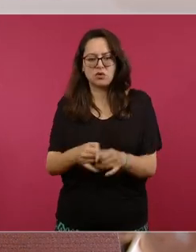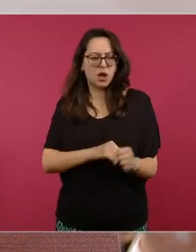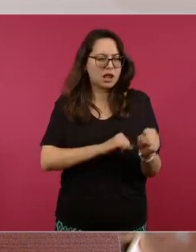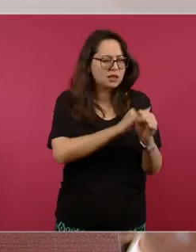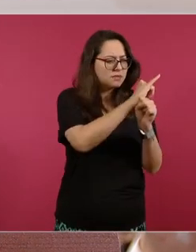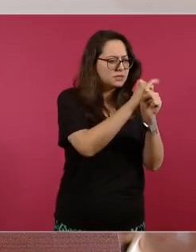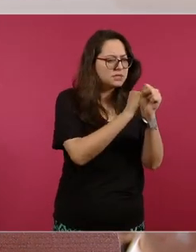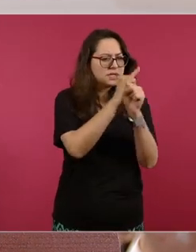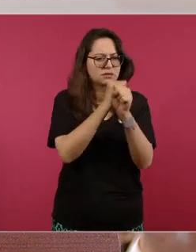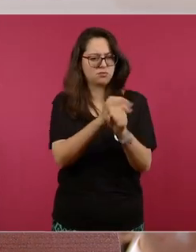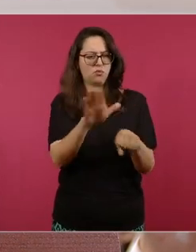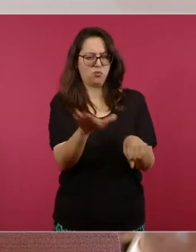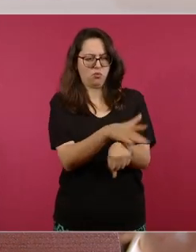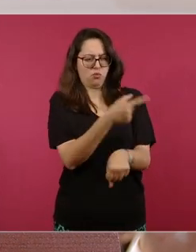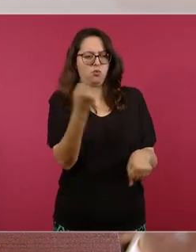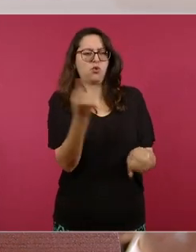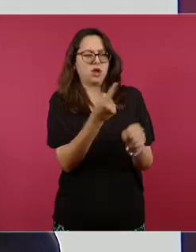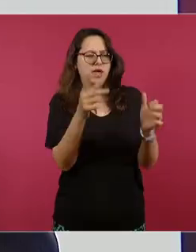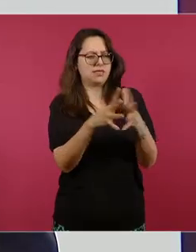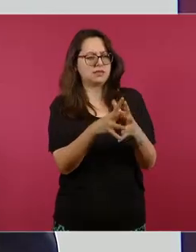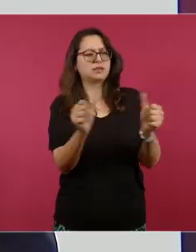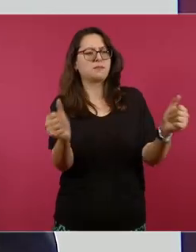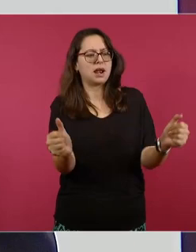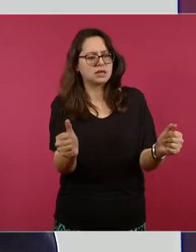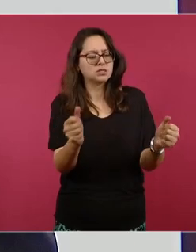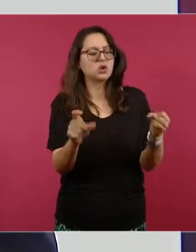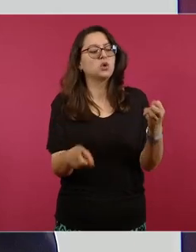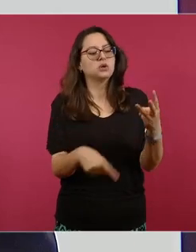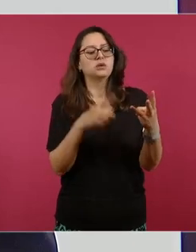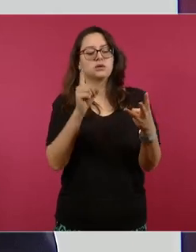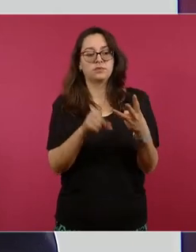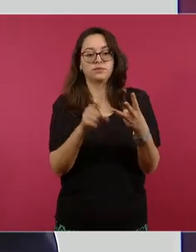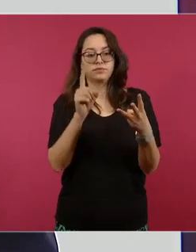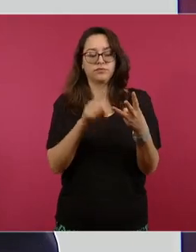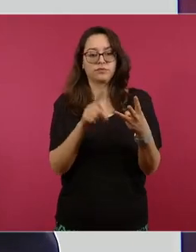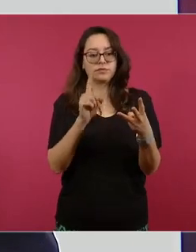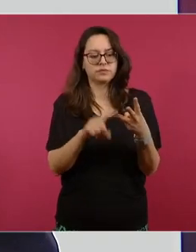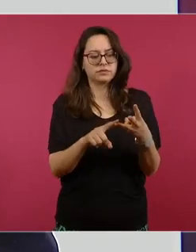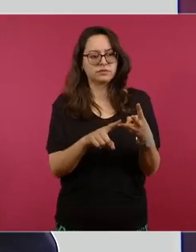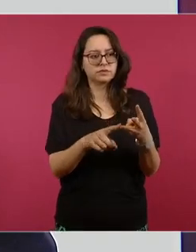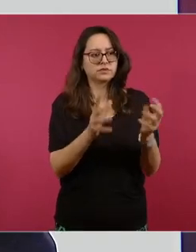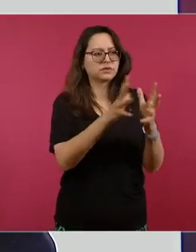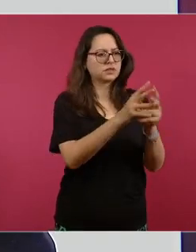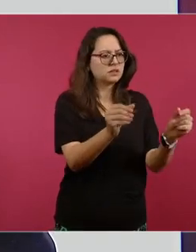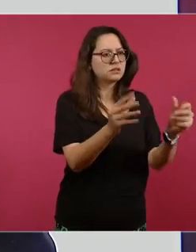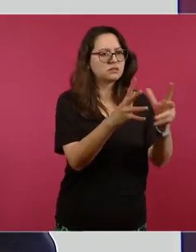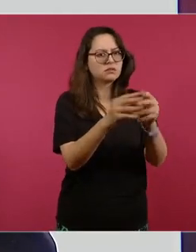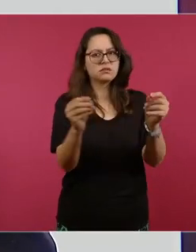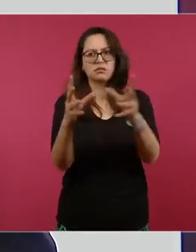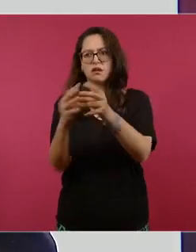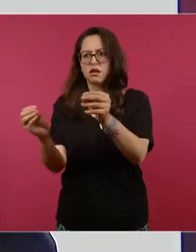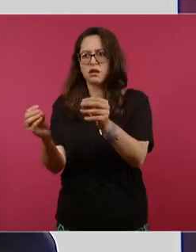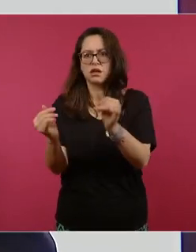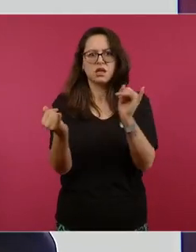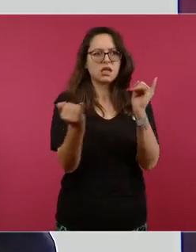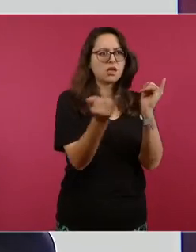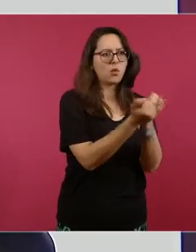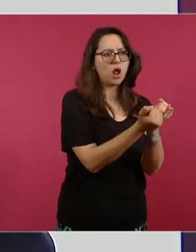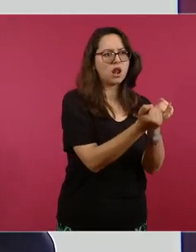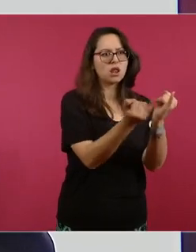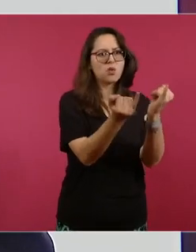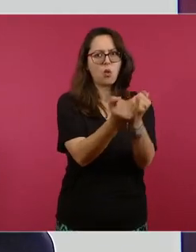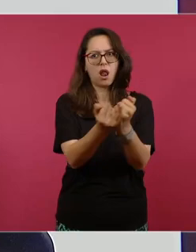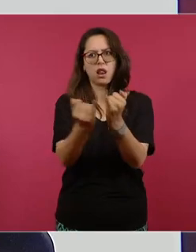determinados casos en tercer lugar está la búsqueda por patrones que es una búsqueda que se realiza sobre